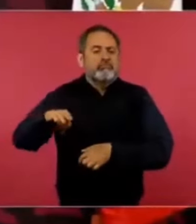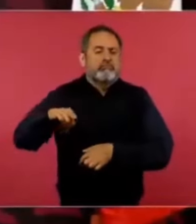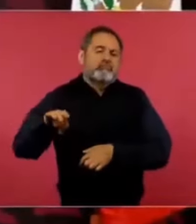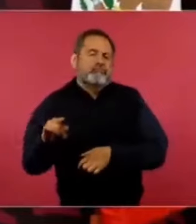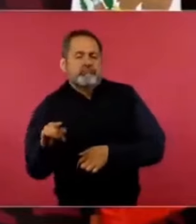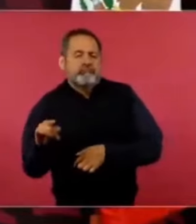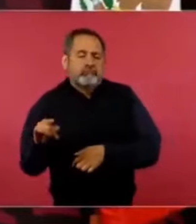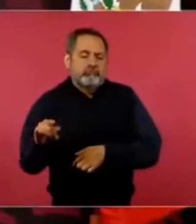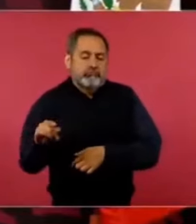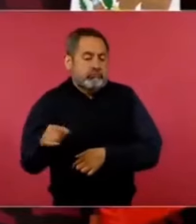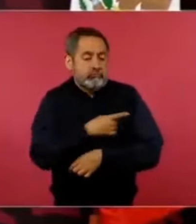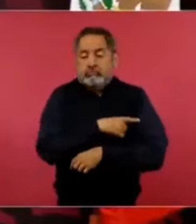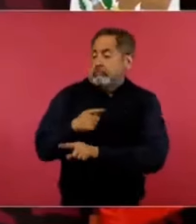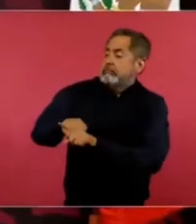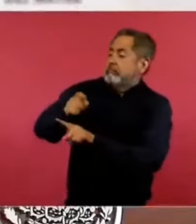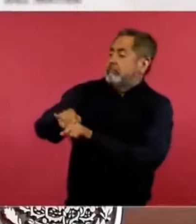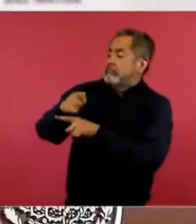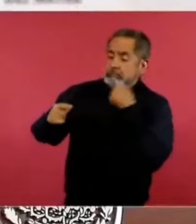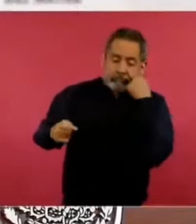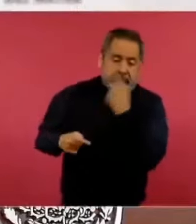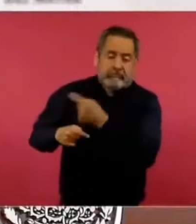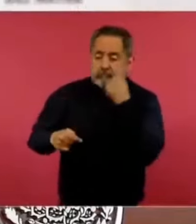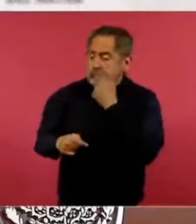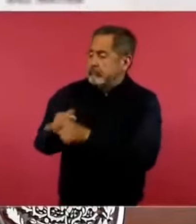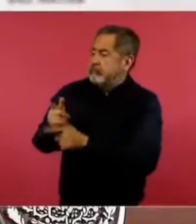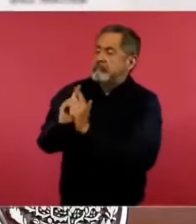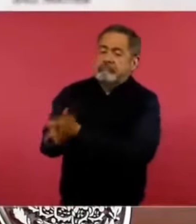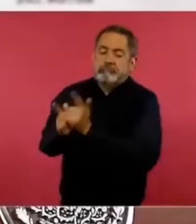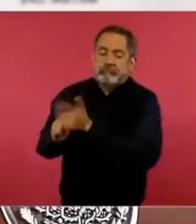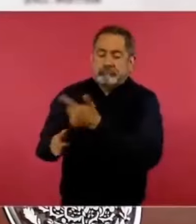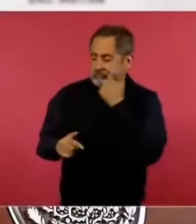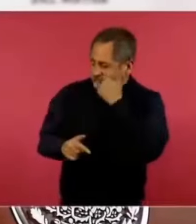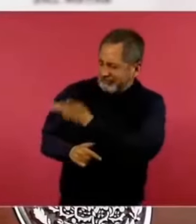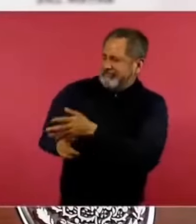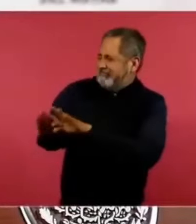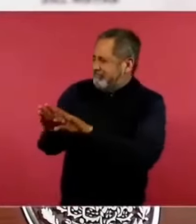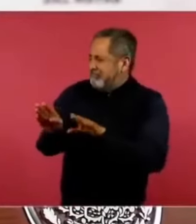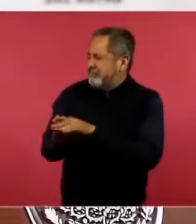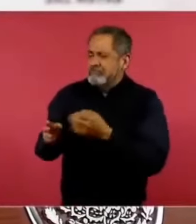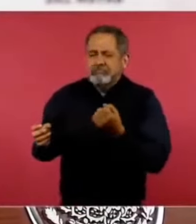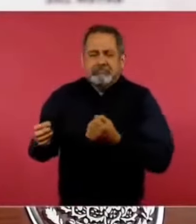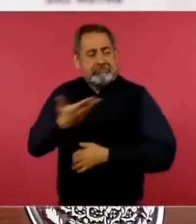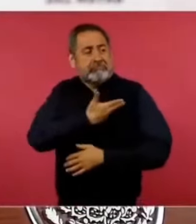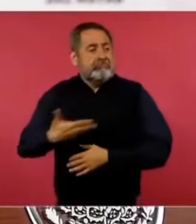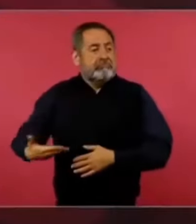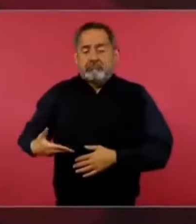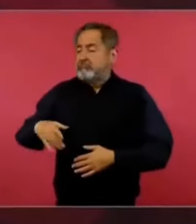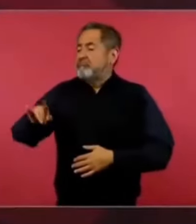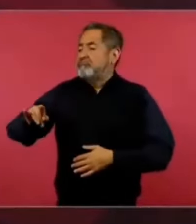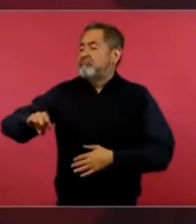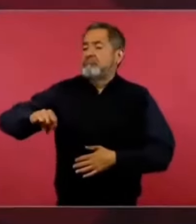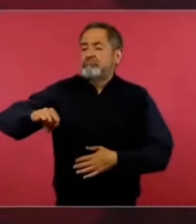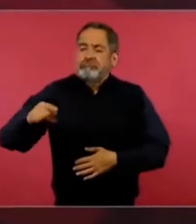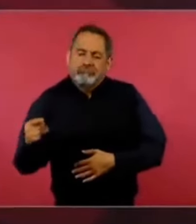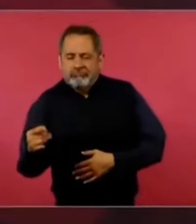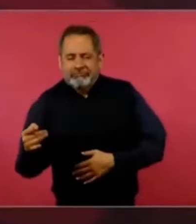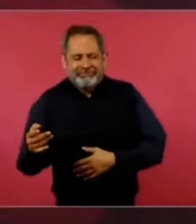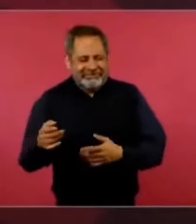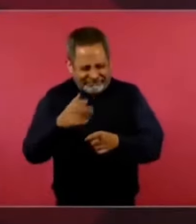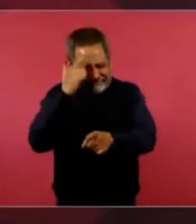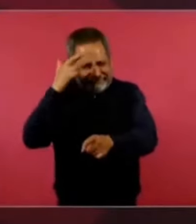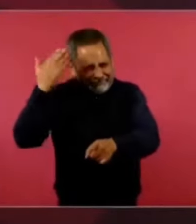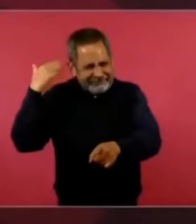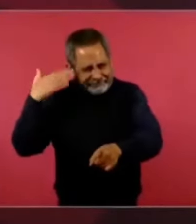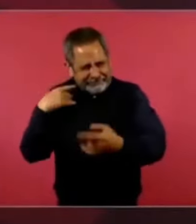de televisión, y se unencio de televisión, en general, y se unencio televisión, en general,